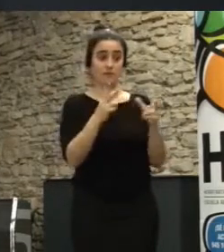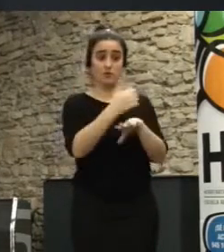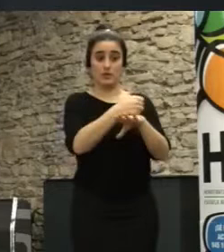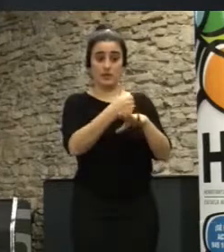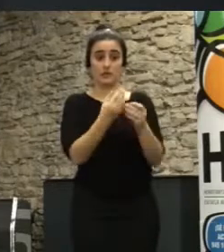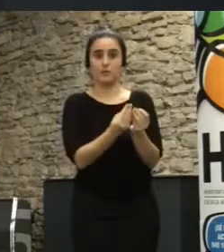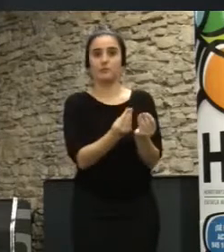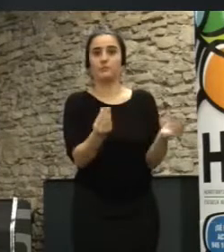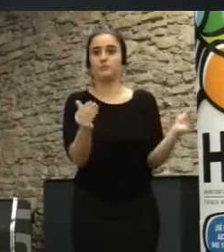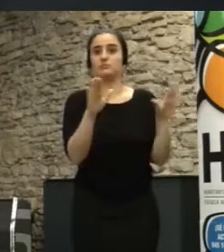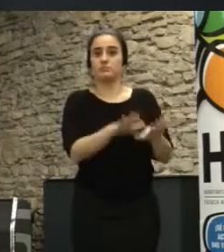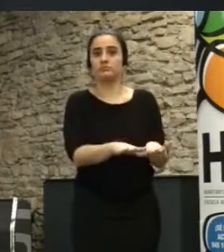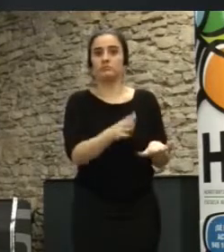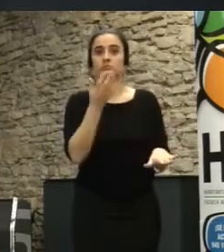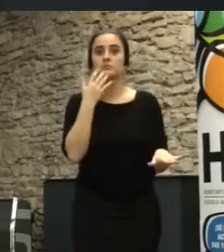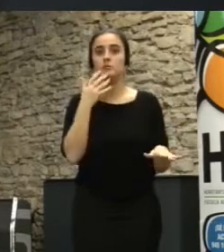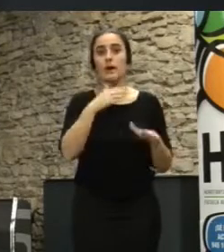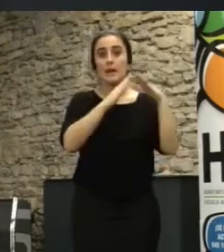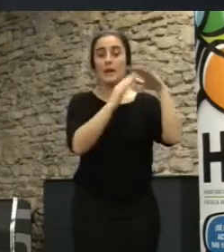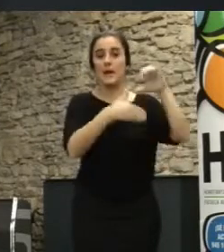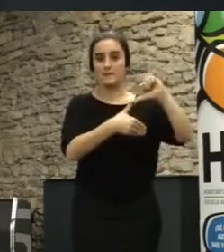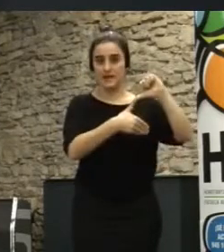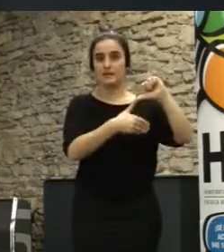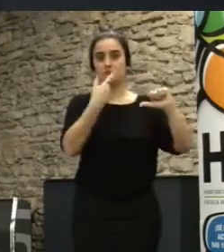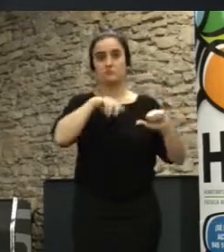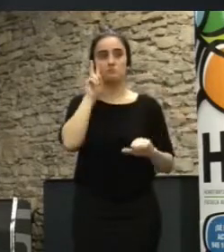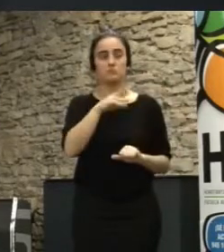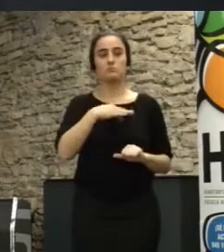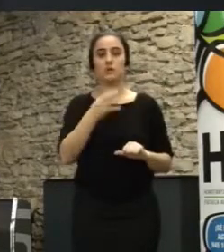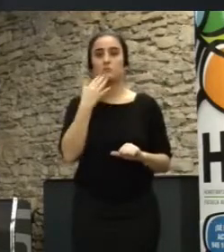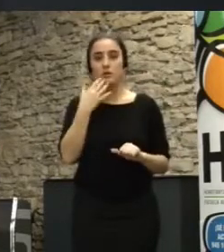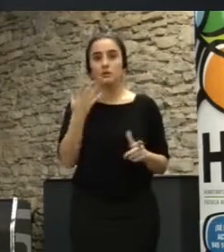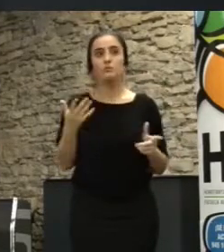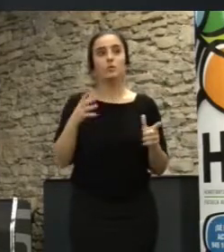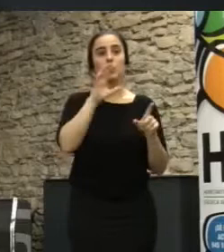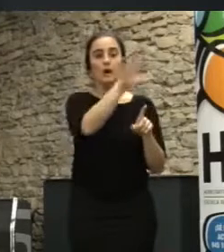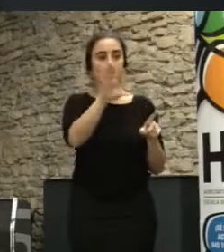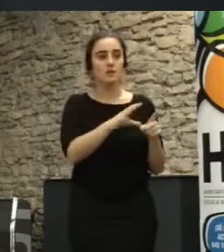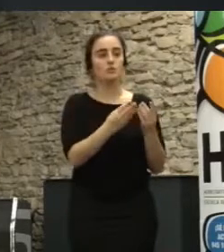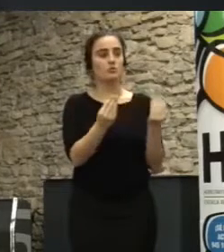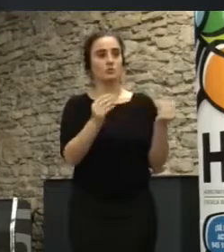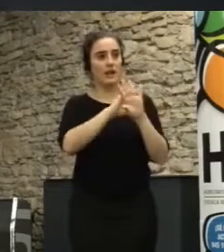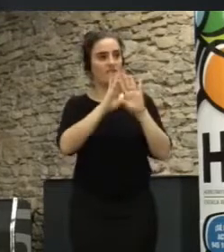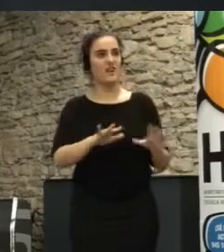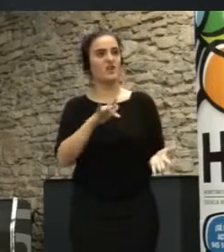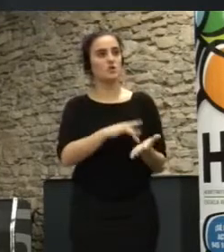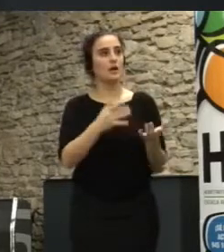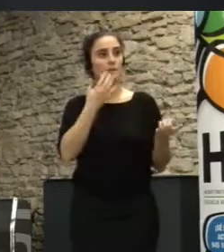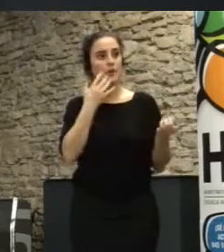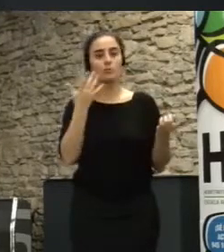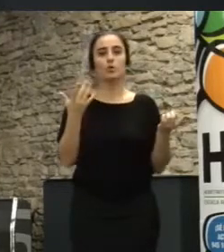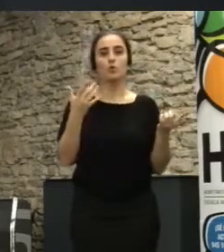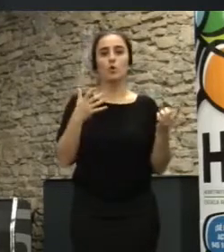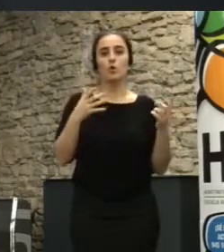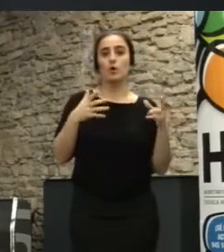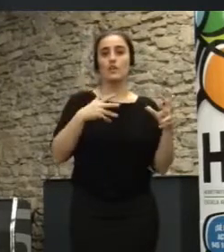hemos vivido mucho ¿no? estados muy fuertes muy verticales en el que acaban fagocitando la autonomía ciudadana ¿no? también